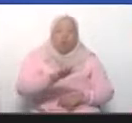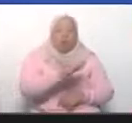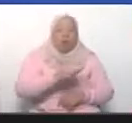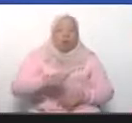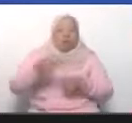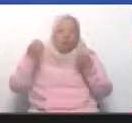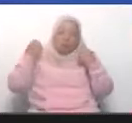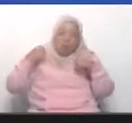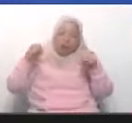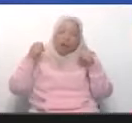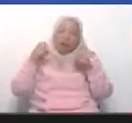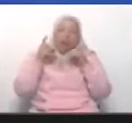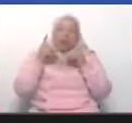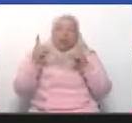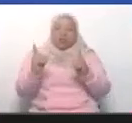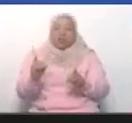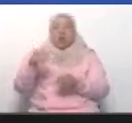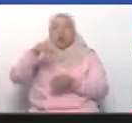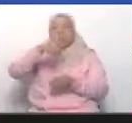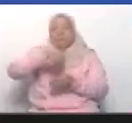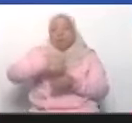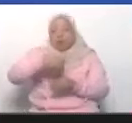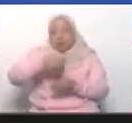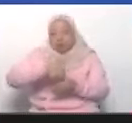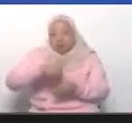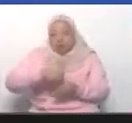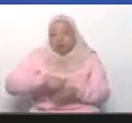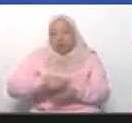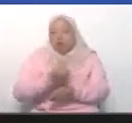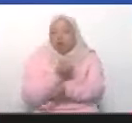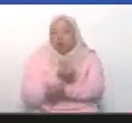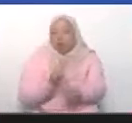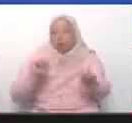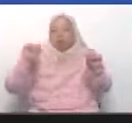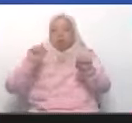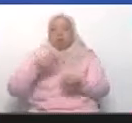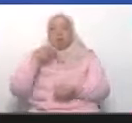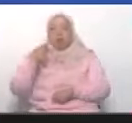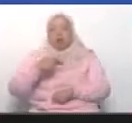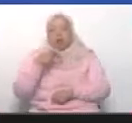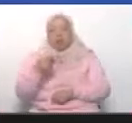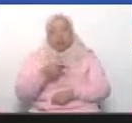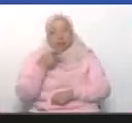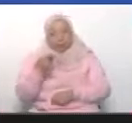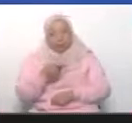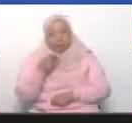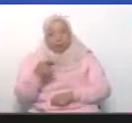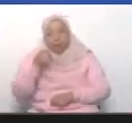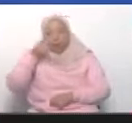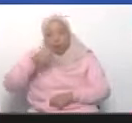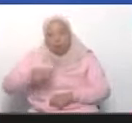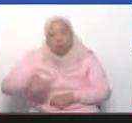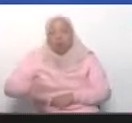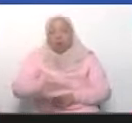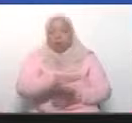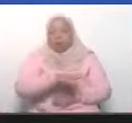ejercicio total y absoluto de su soberanía política y electoral. Un pueblo.